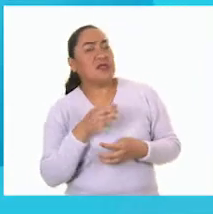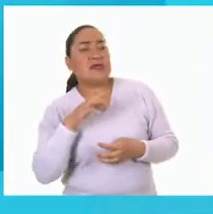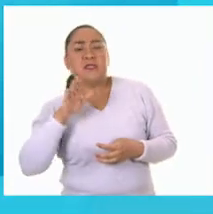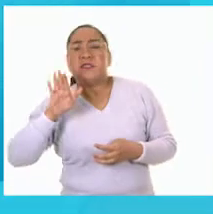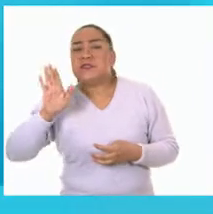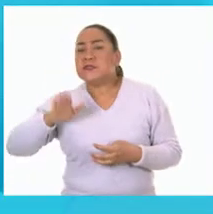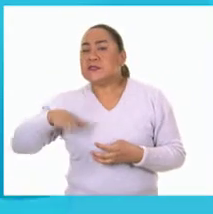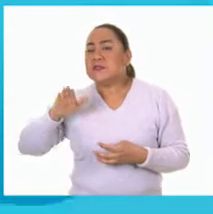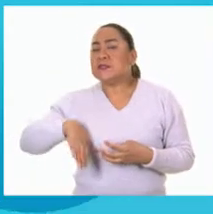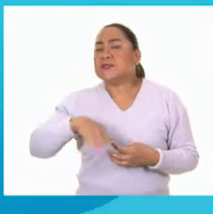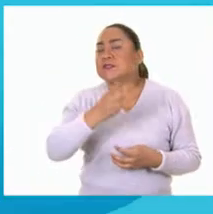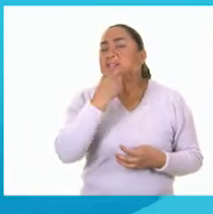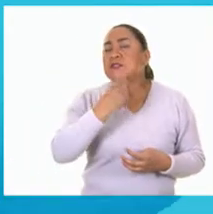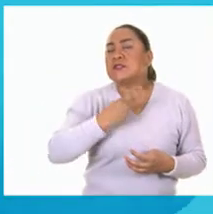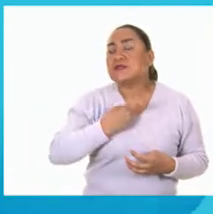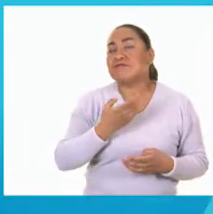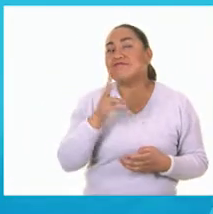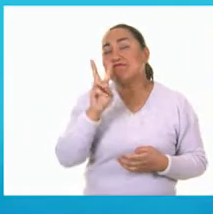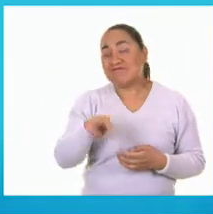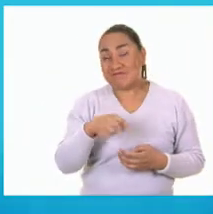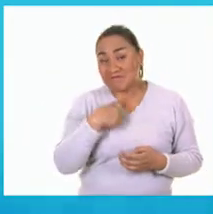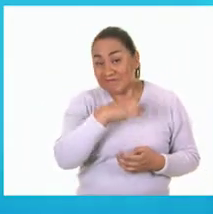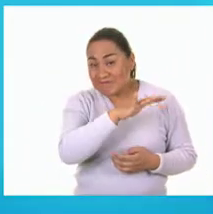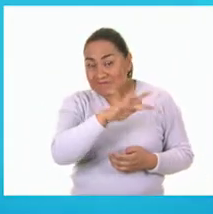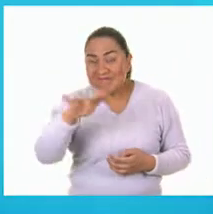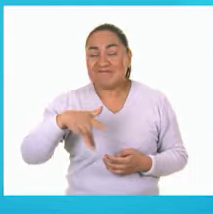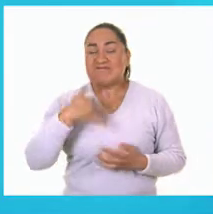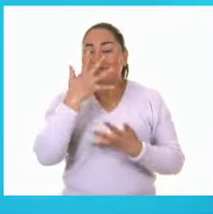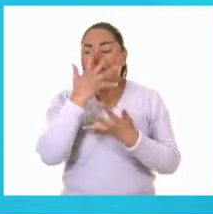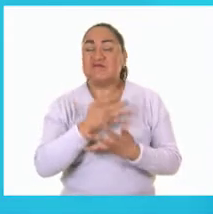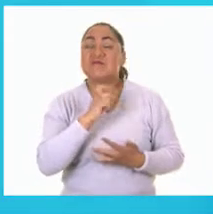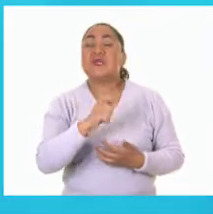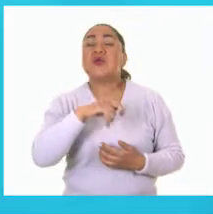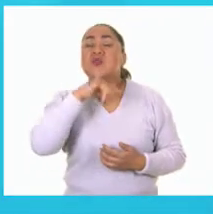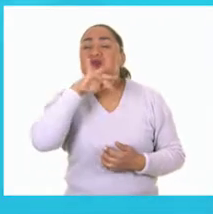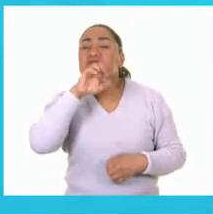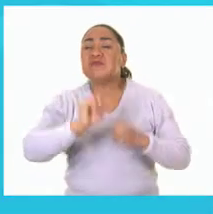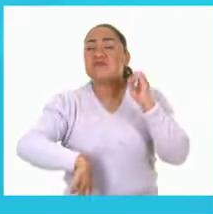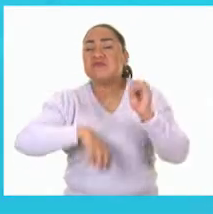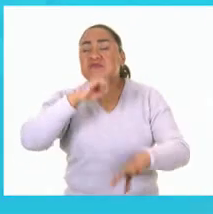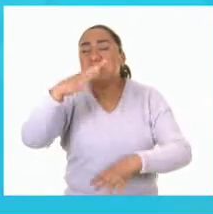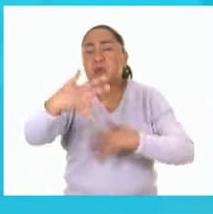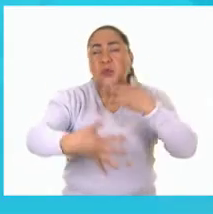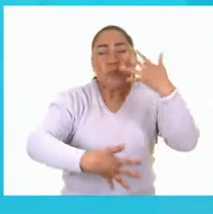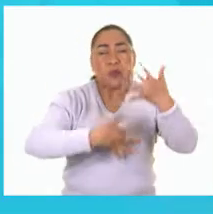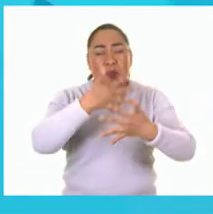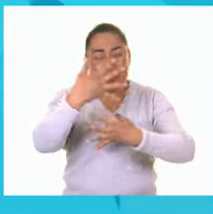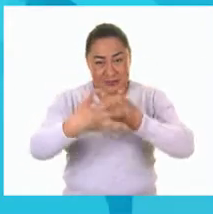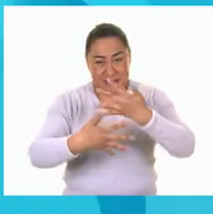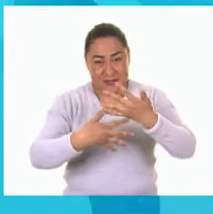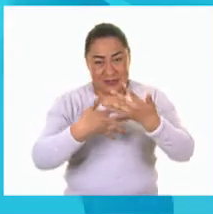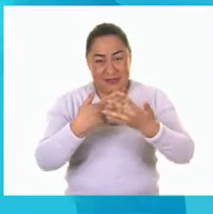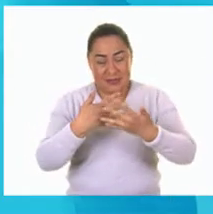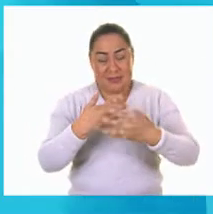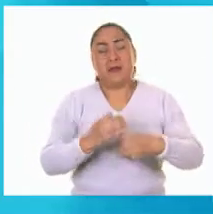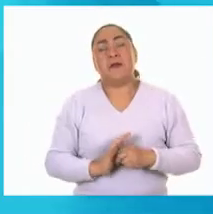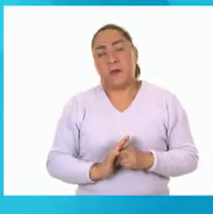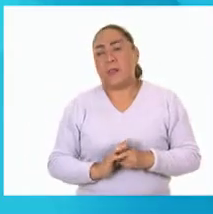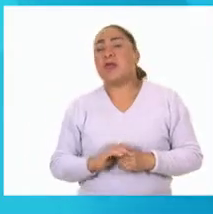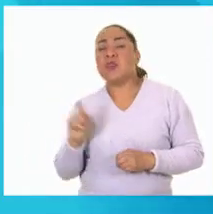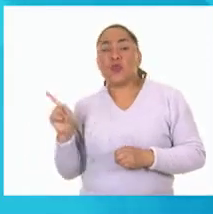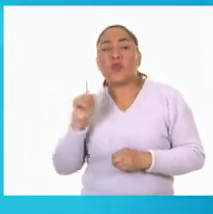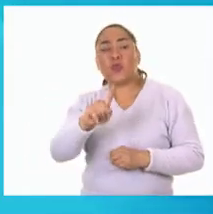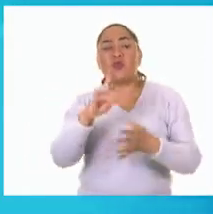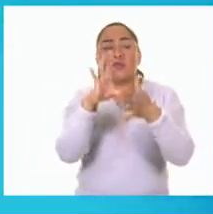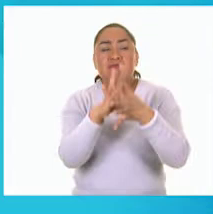leer qué dice ahí? Ay, hasta me da tristeza leerlo. Dice la contaminación. Muy bien, Eric. Ahora, descríbeles a las